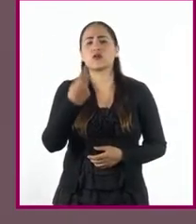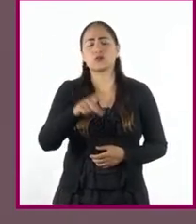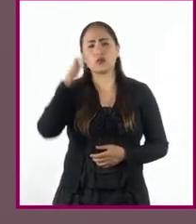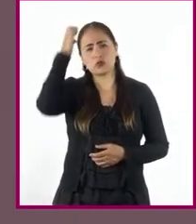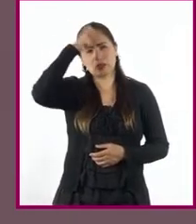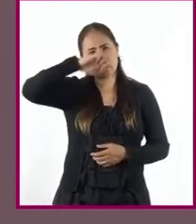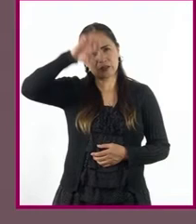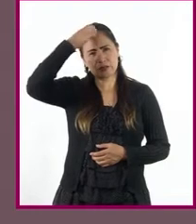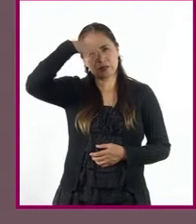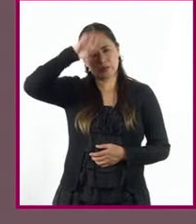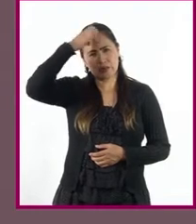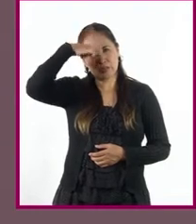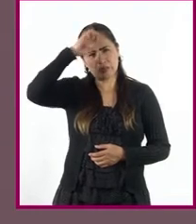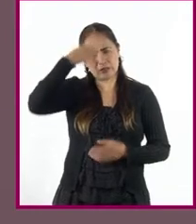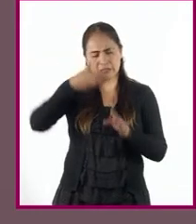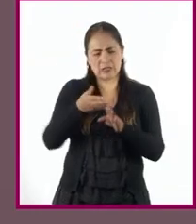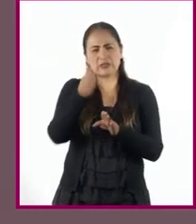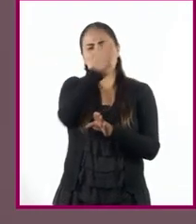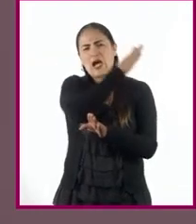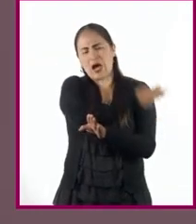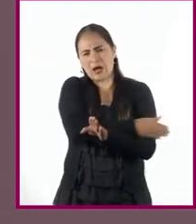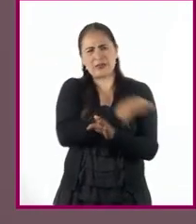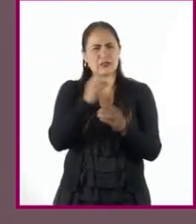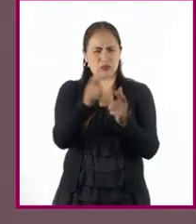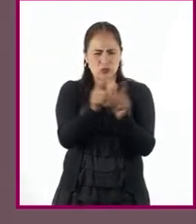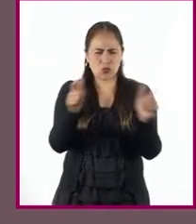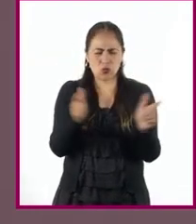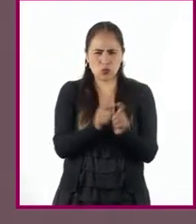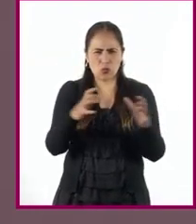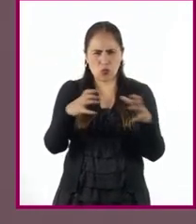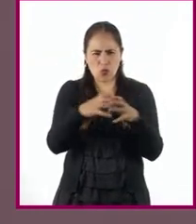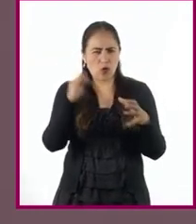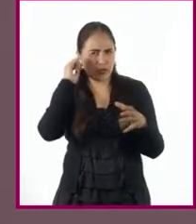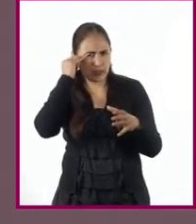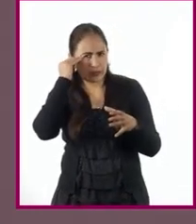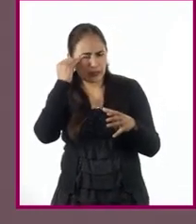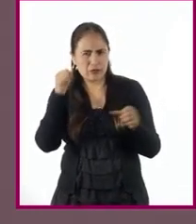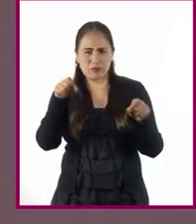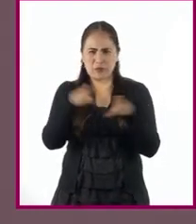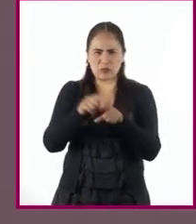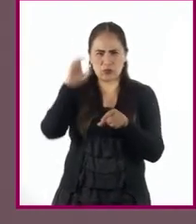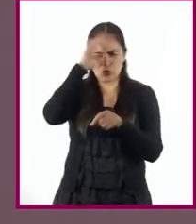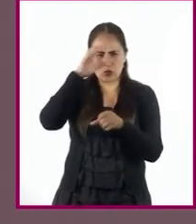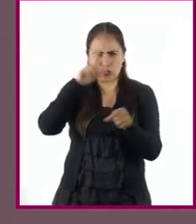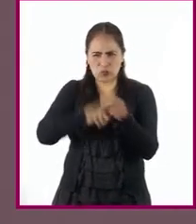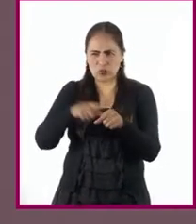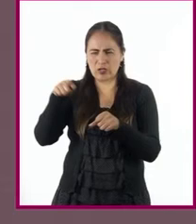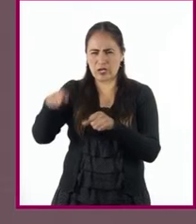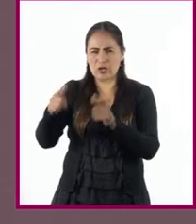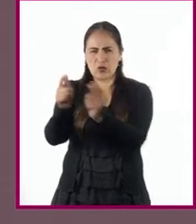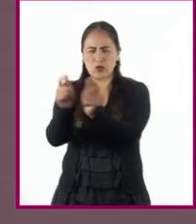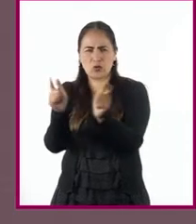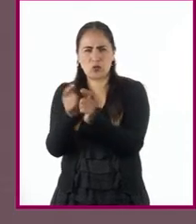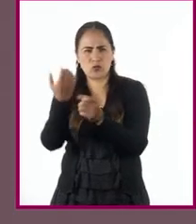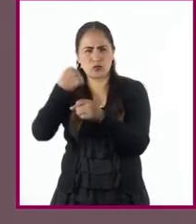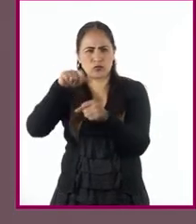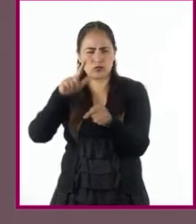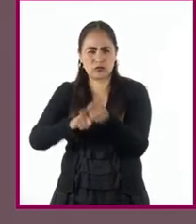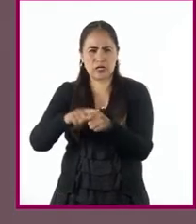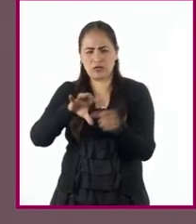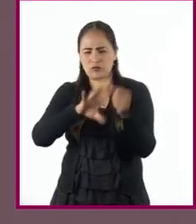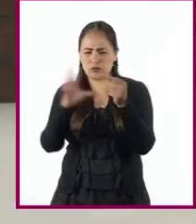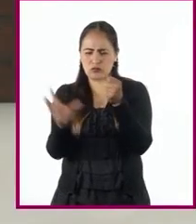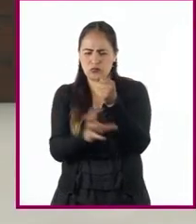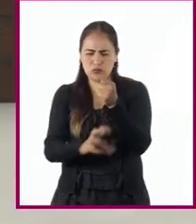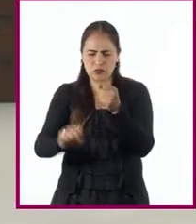anteriores provenientes de las civilizaciones indígenas y la complejidad cultural que aportaron los grupos sociales procedentes de África.